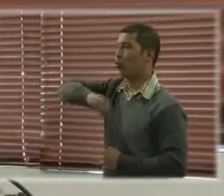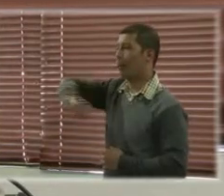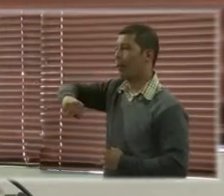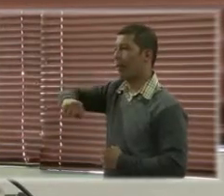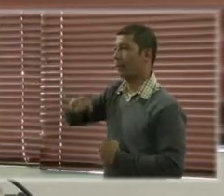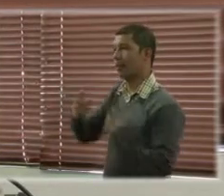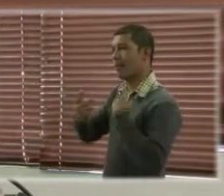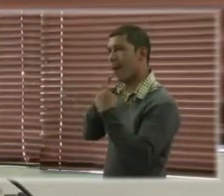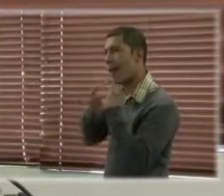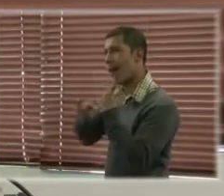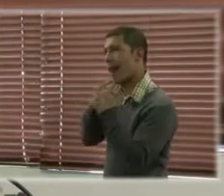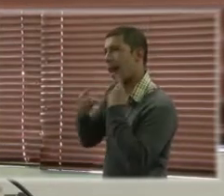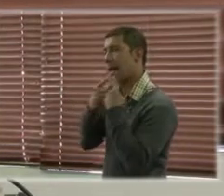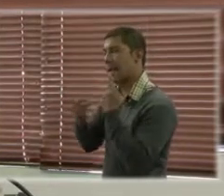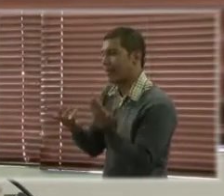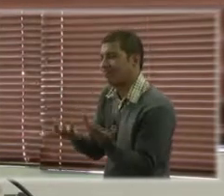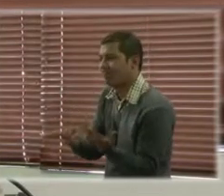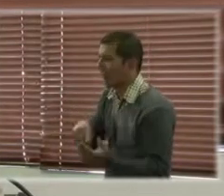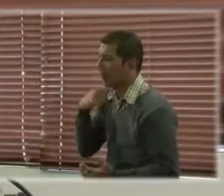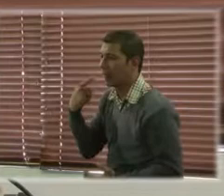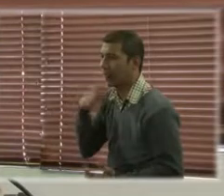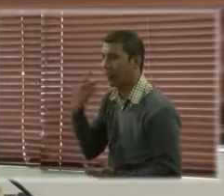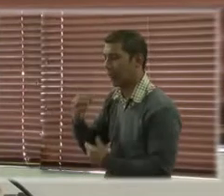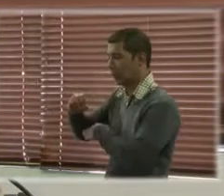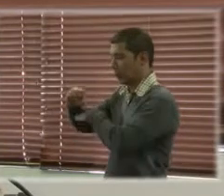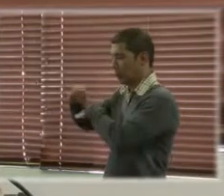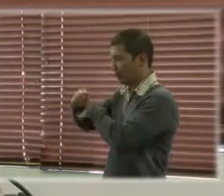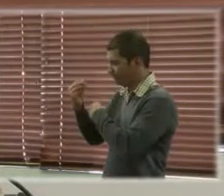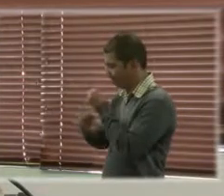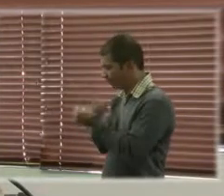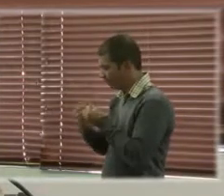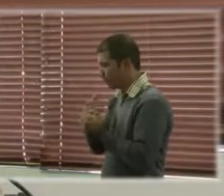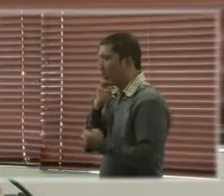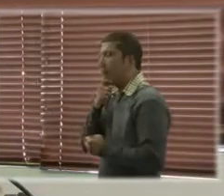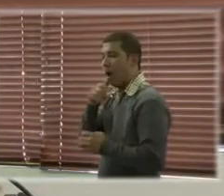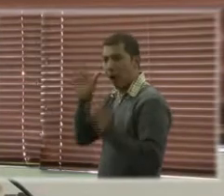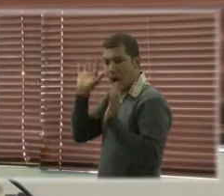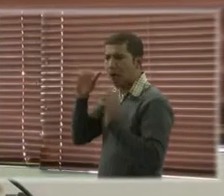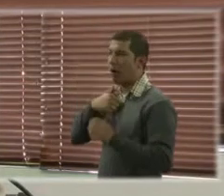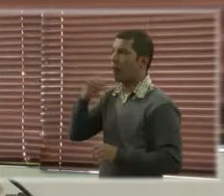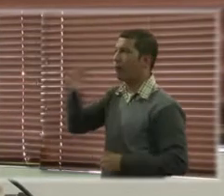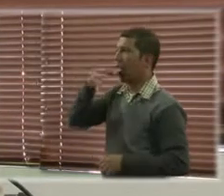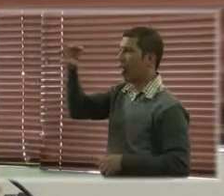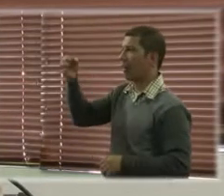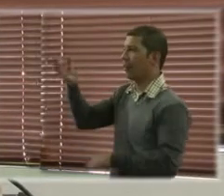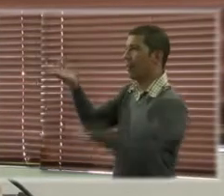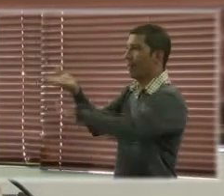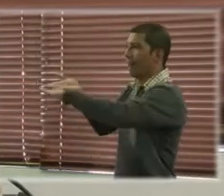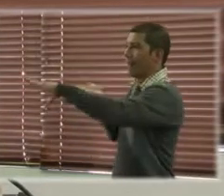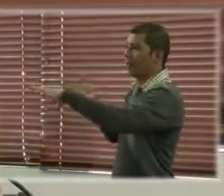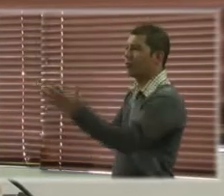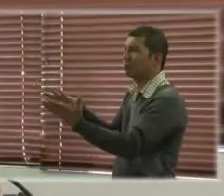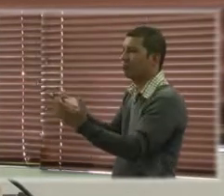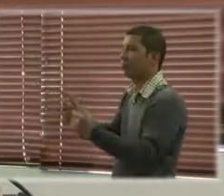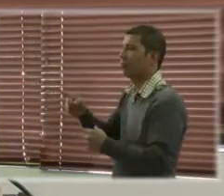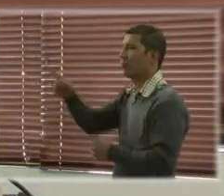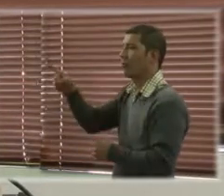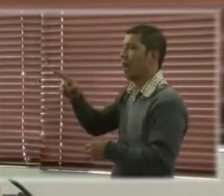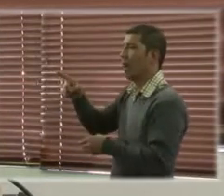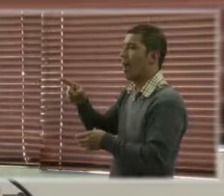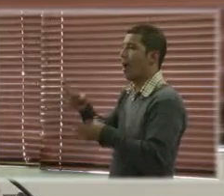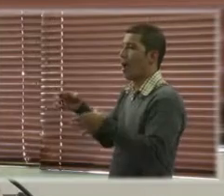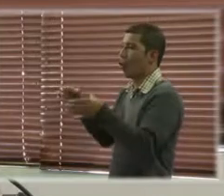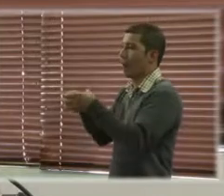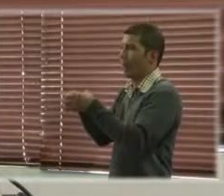mayores avances, así que la organización decidió llevar el caso, una petición a la Comisión Interamericana de Derechos